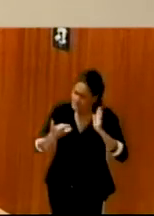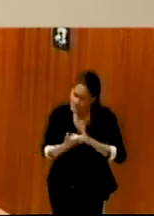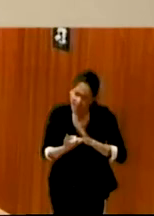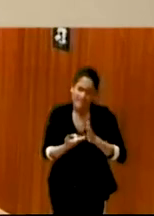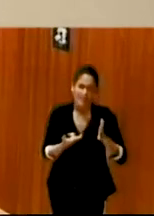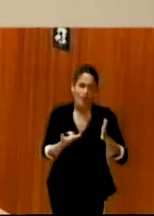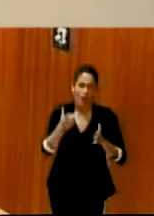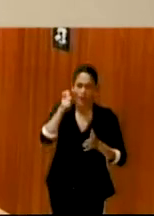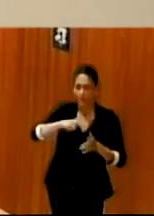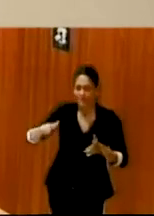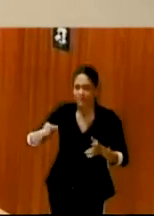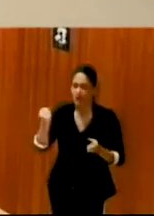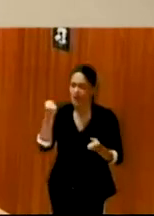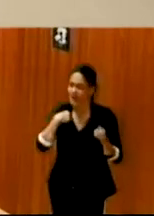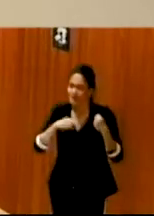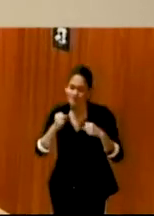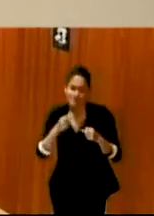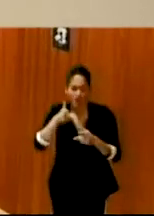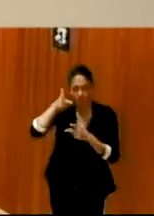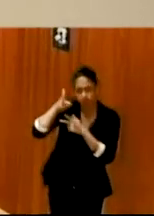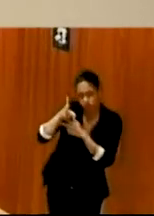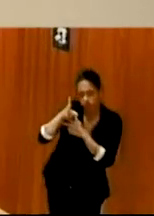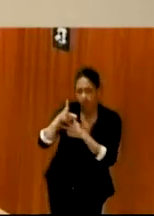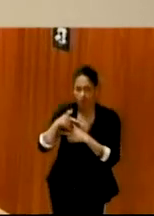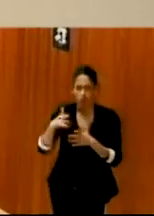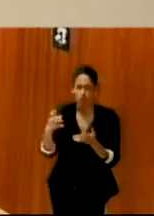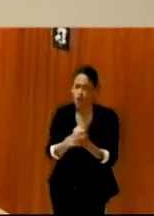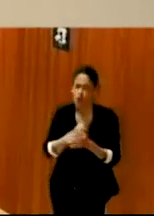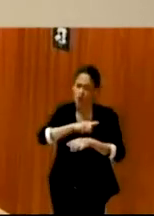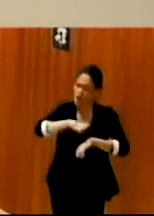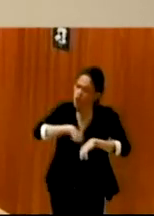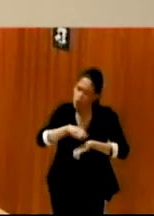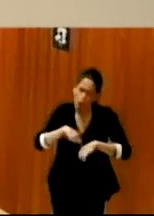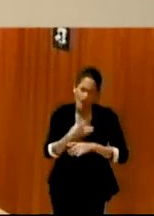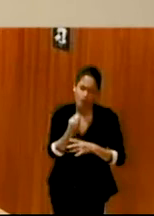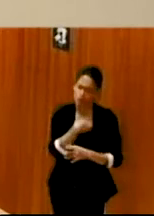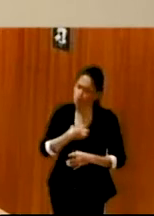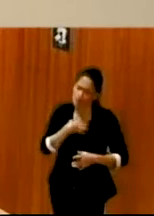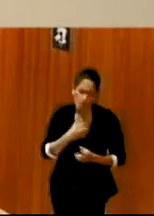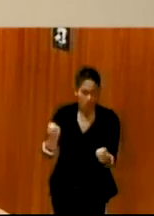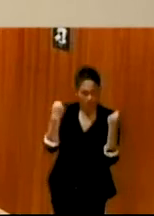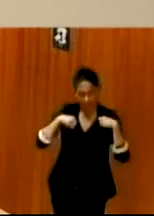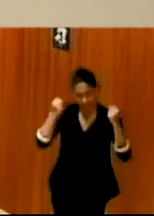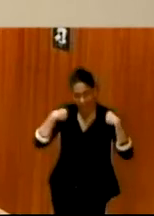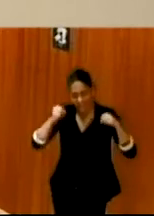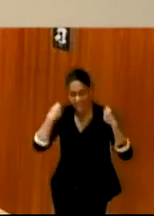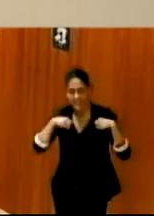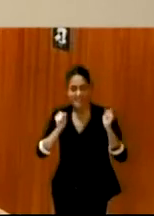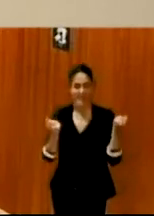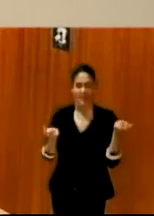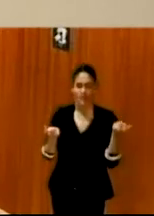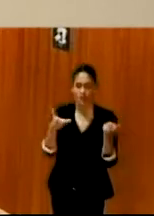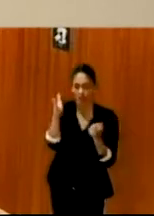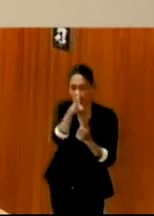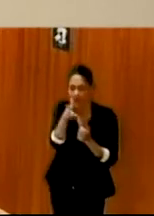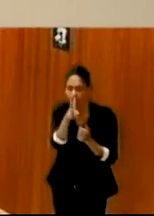personas que están detrás de las cámaras, en la parte de atrás, horas ensayando, horas preparando, horas grabando para